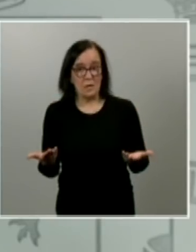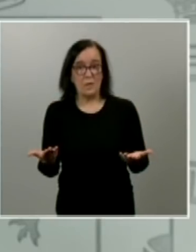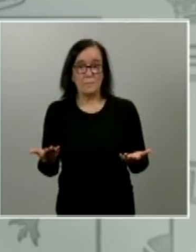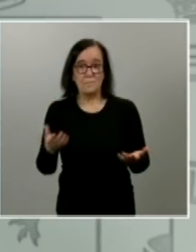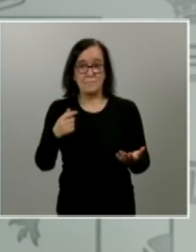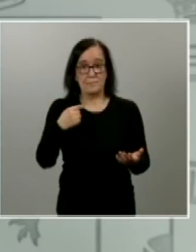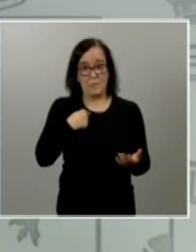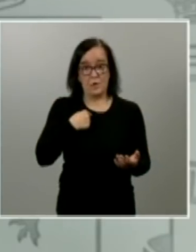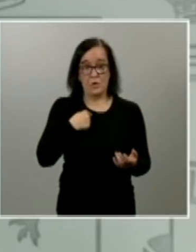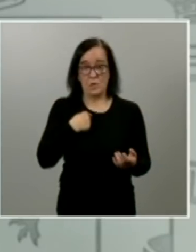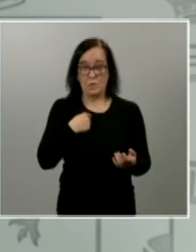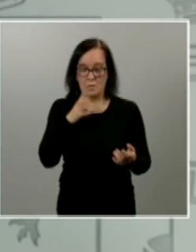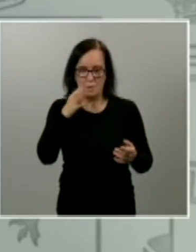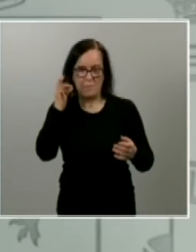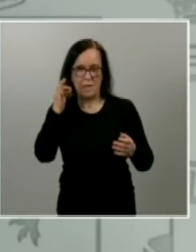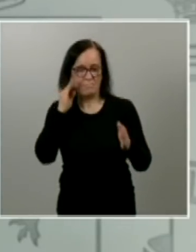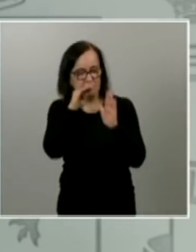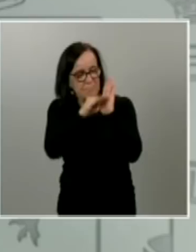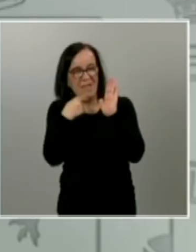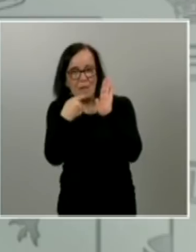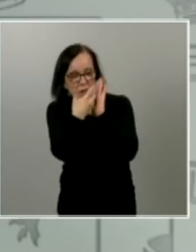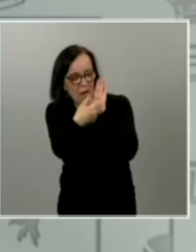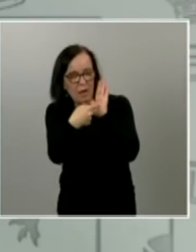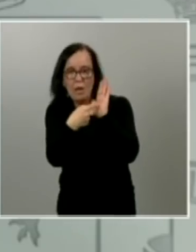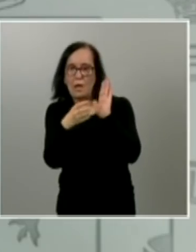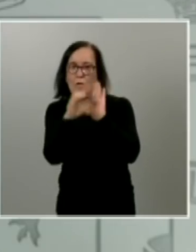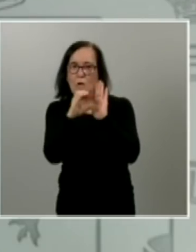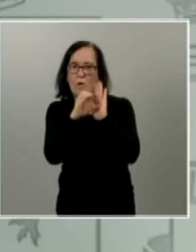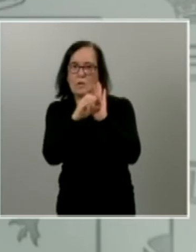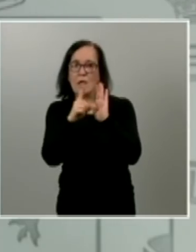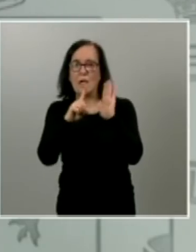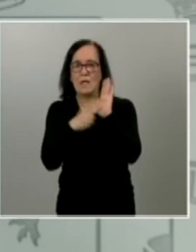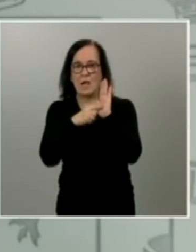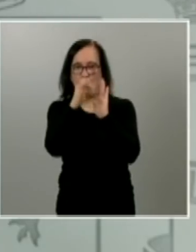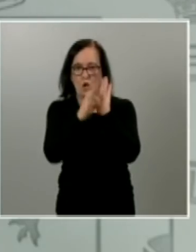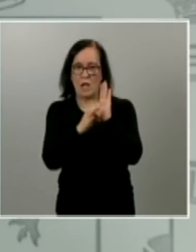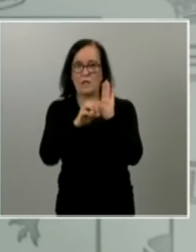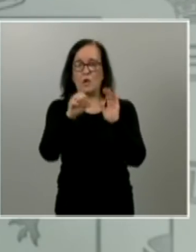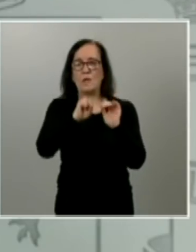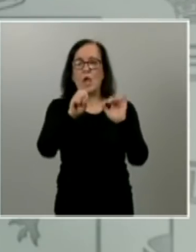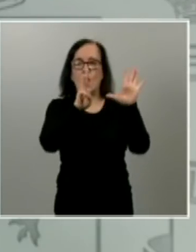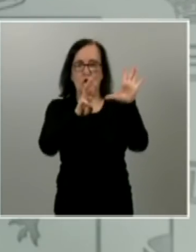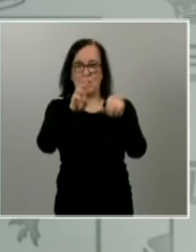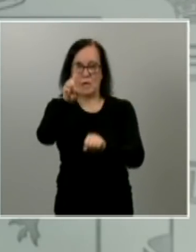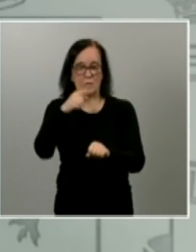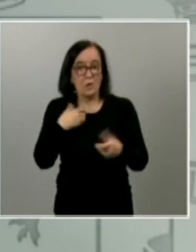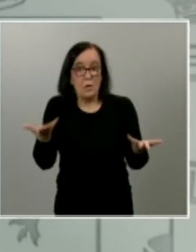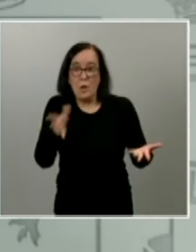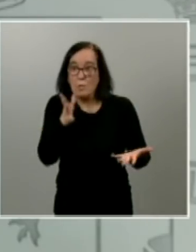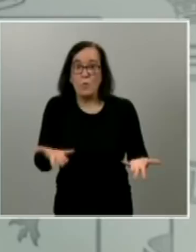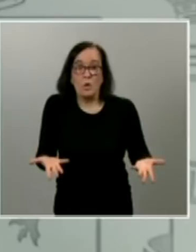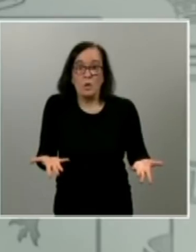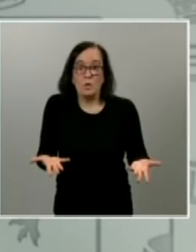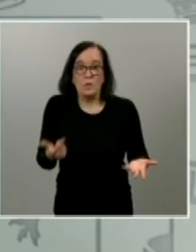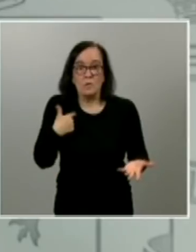ciñéndome a lo que dice la Constitución y la ley orgánica del año 81 y por tanto me someto a esa